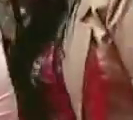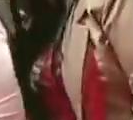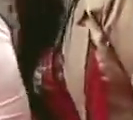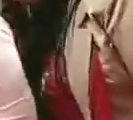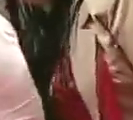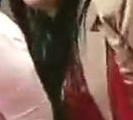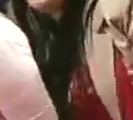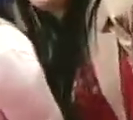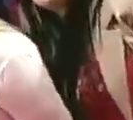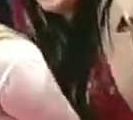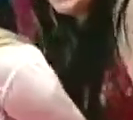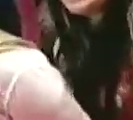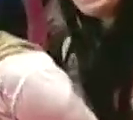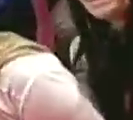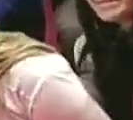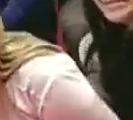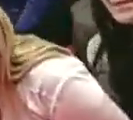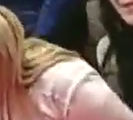Nicolás Maduro.